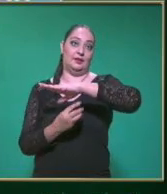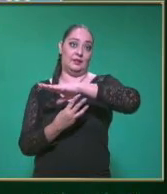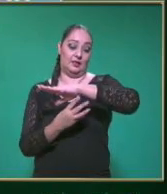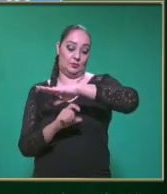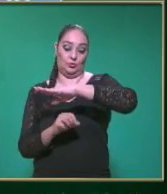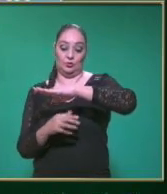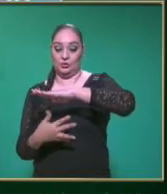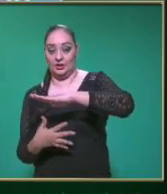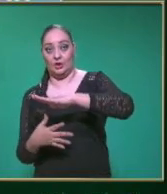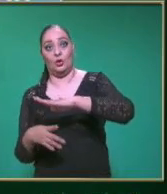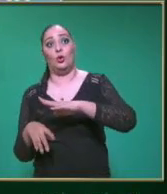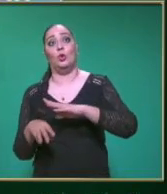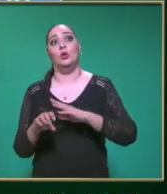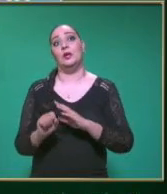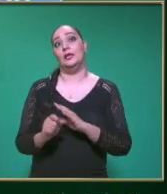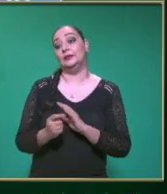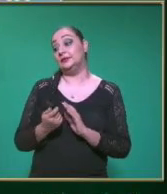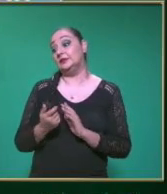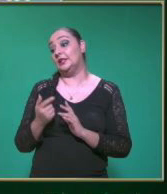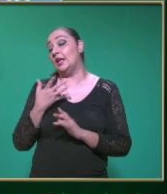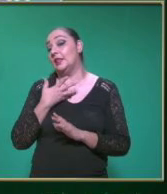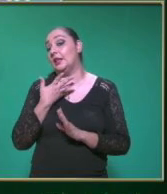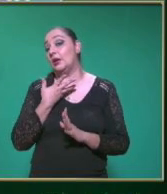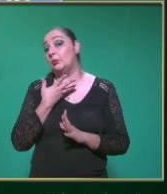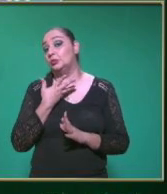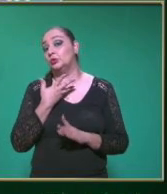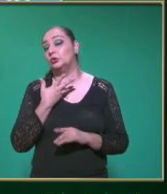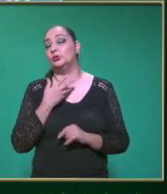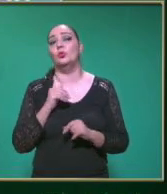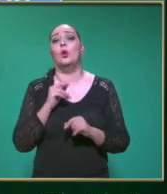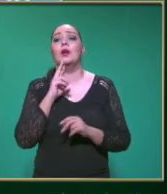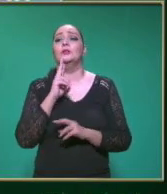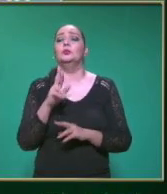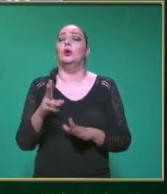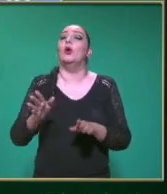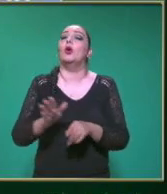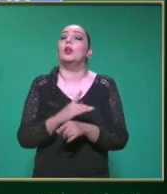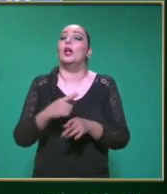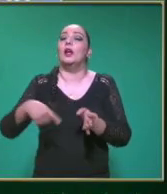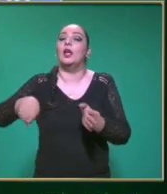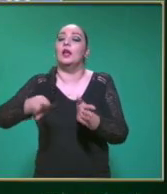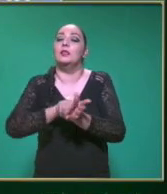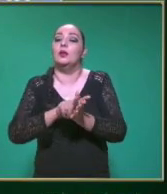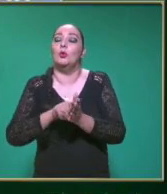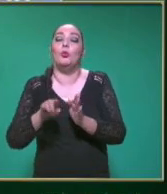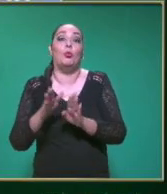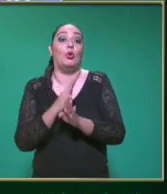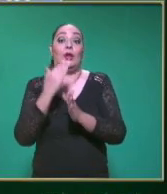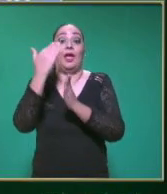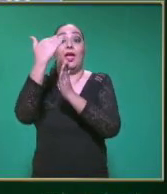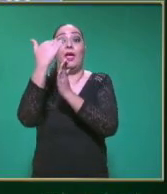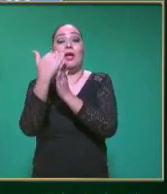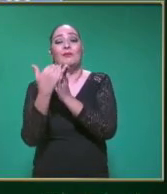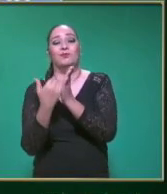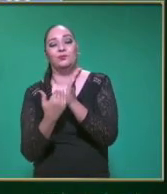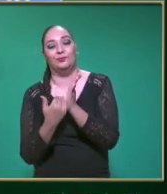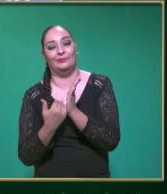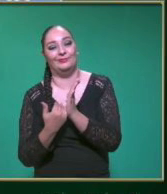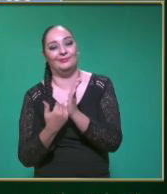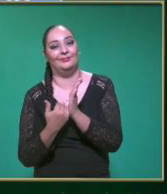Aquí tenemos Ya el resultado ¿Por qué no sale negativo? Porque una desaceleración ¿Verdad maestro? Exactamente